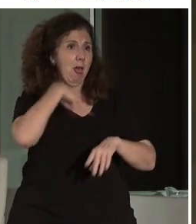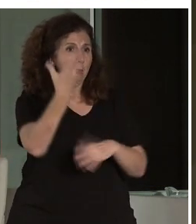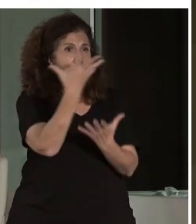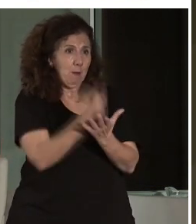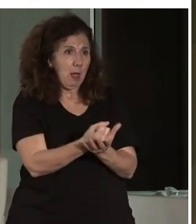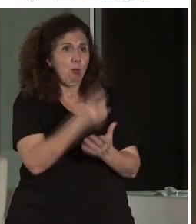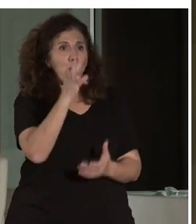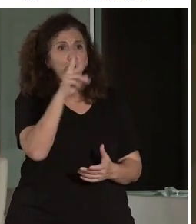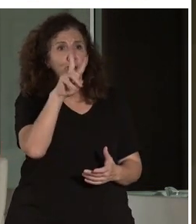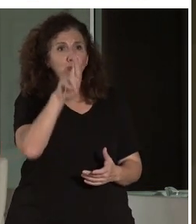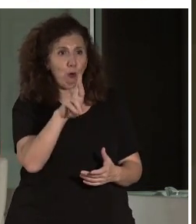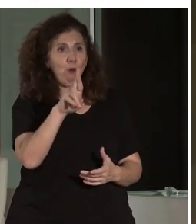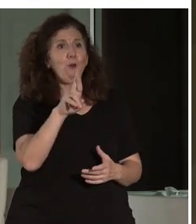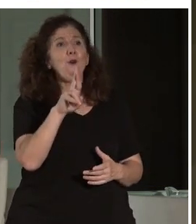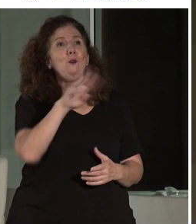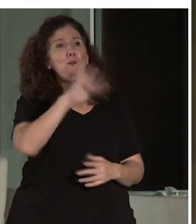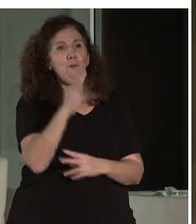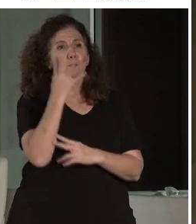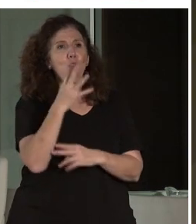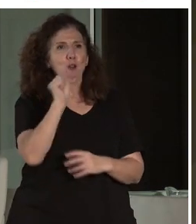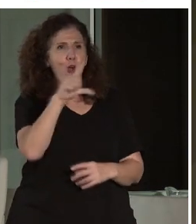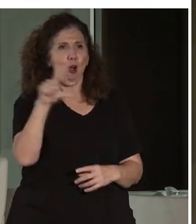que personas como Javier la podáis disfrutar.